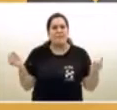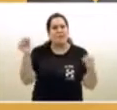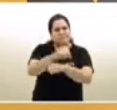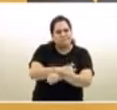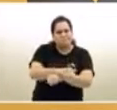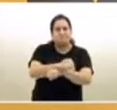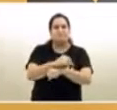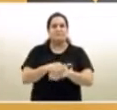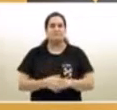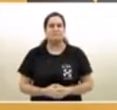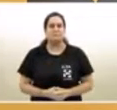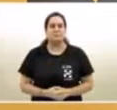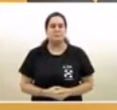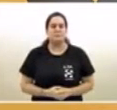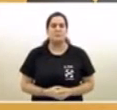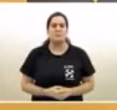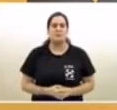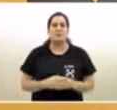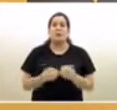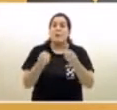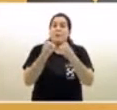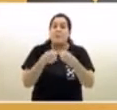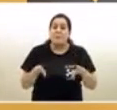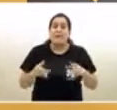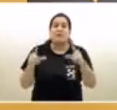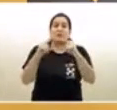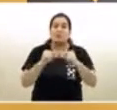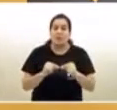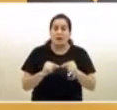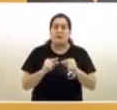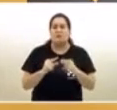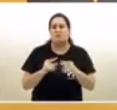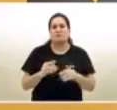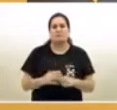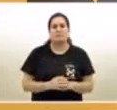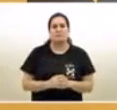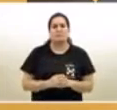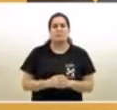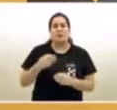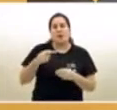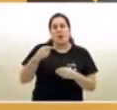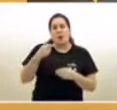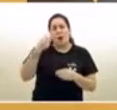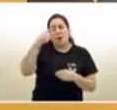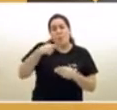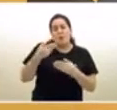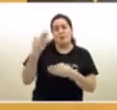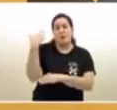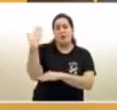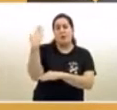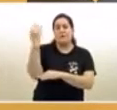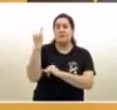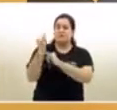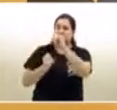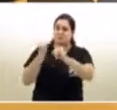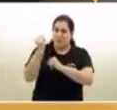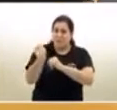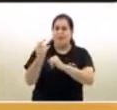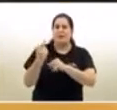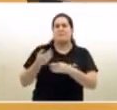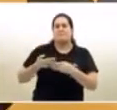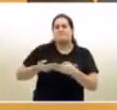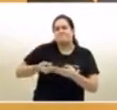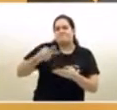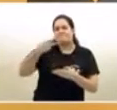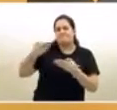Como siempre hago, voy a empezar con los datos. En la última conferencia de prensa les dije que tomando de ese día para